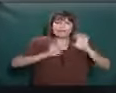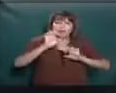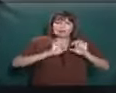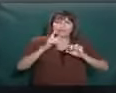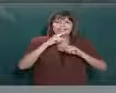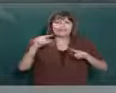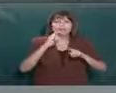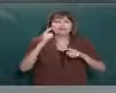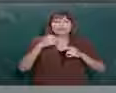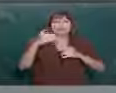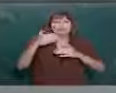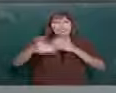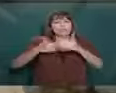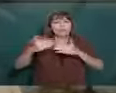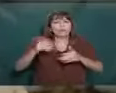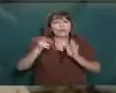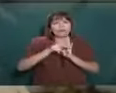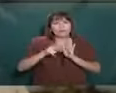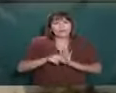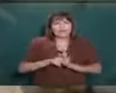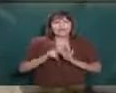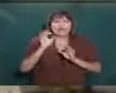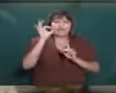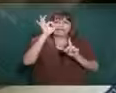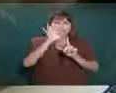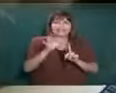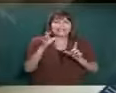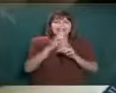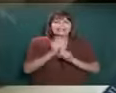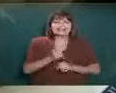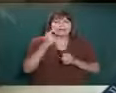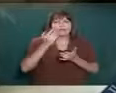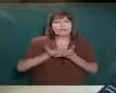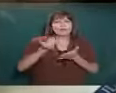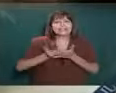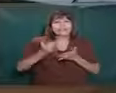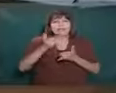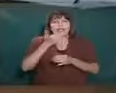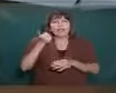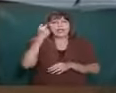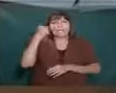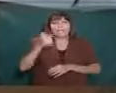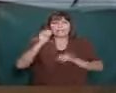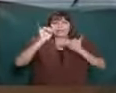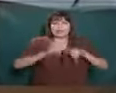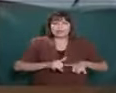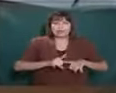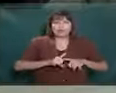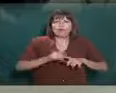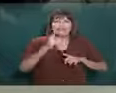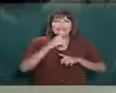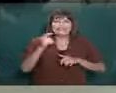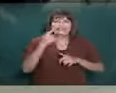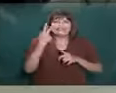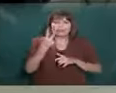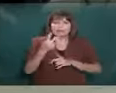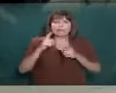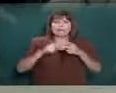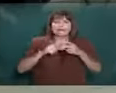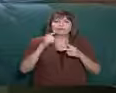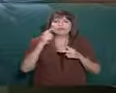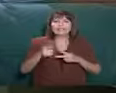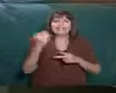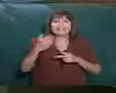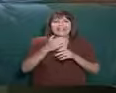evalúe tanto los procesos como la normativa, con el fin de realizar propuestas para una adecuada implementación. Segundo